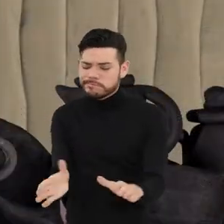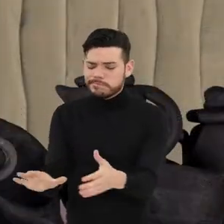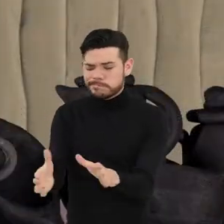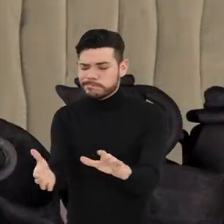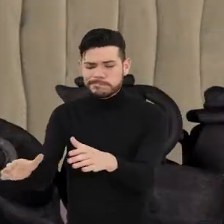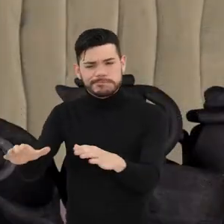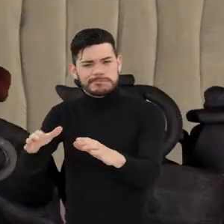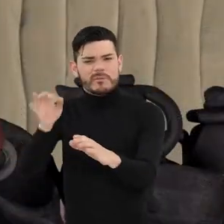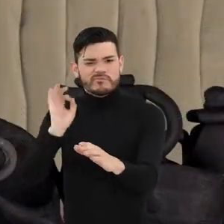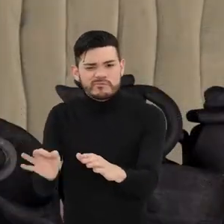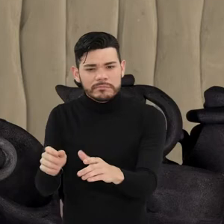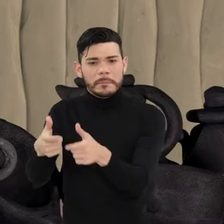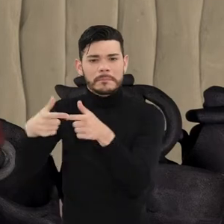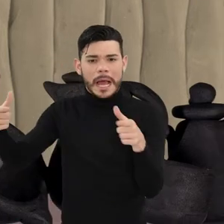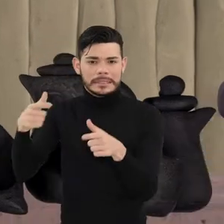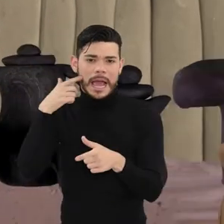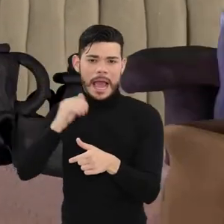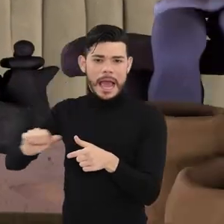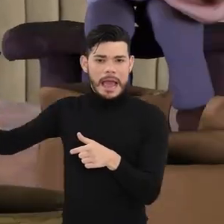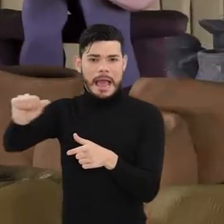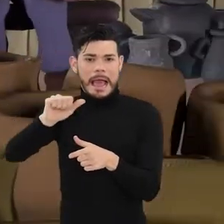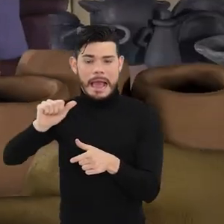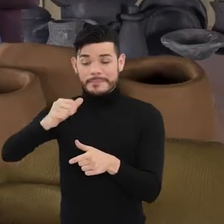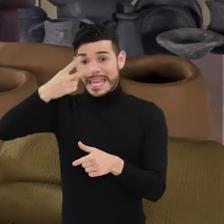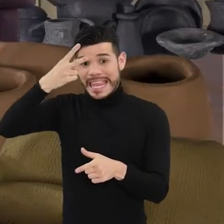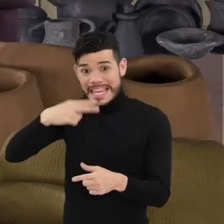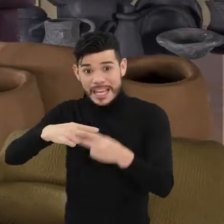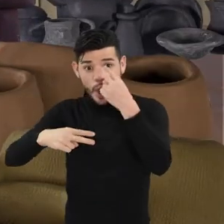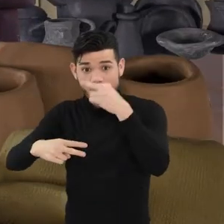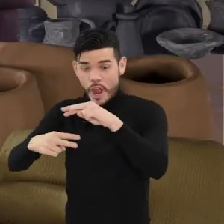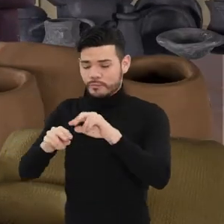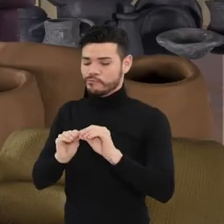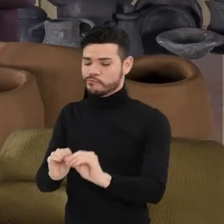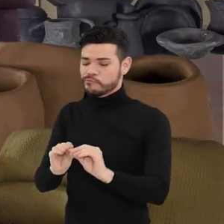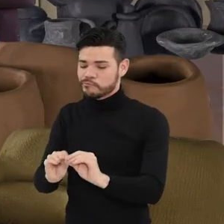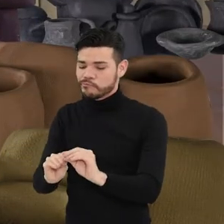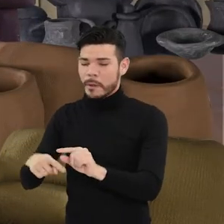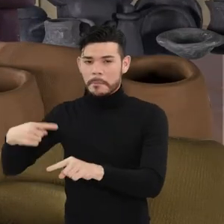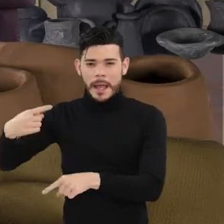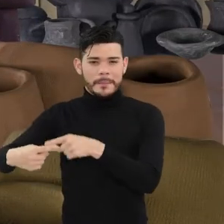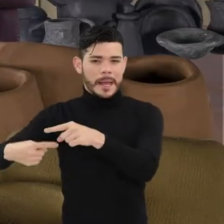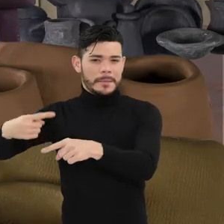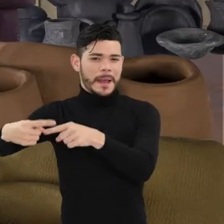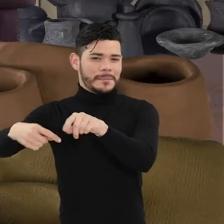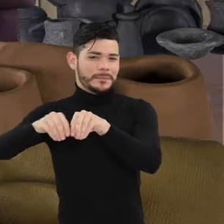principalmente por mujeres y transmitido por siglos de generación en generación.